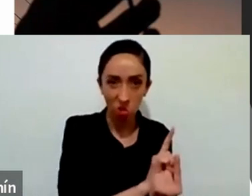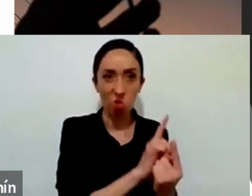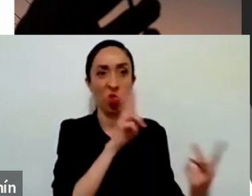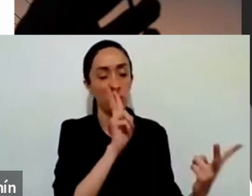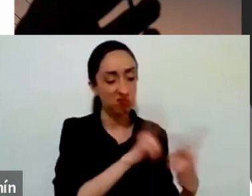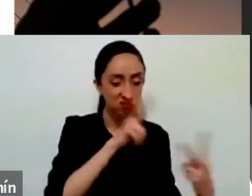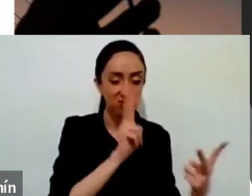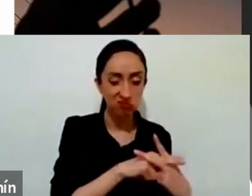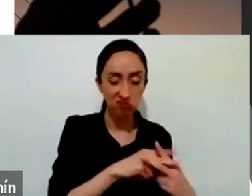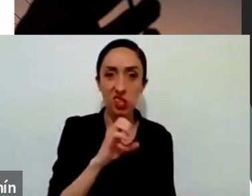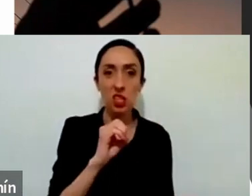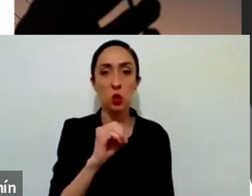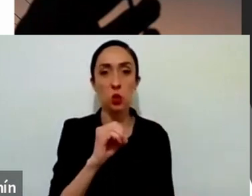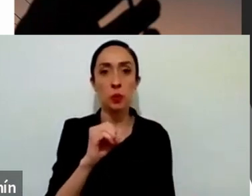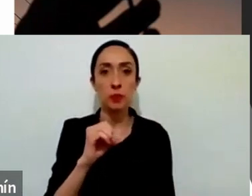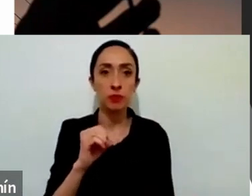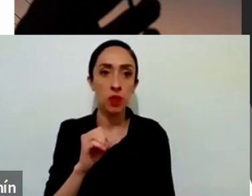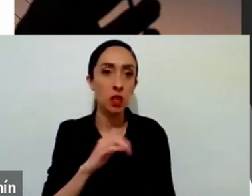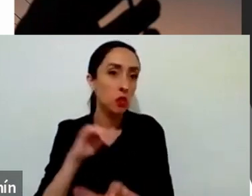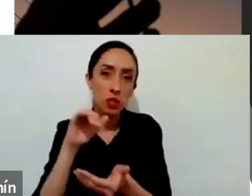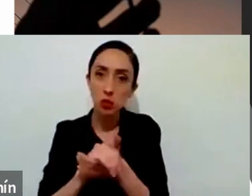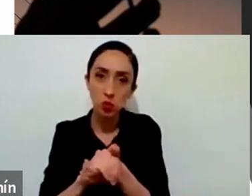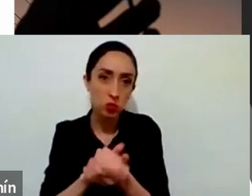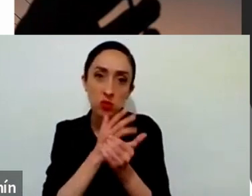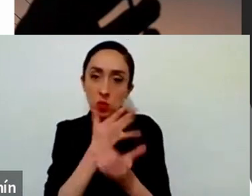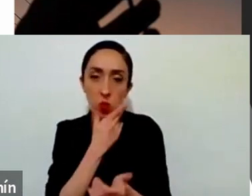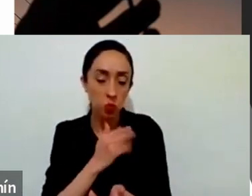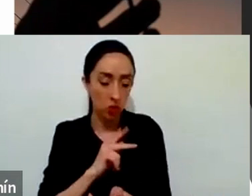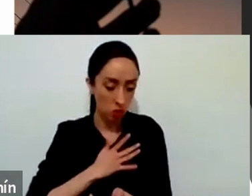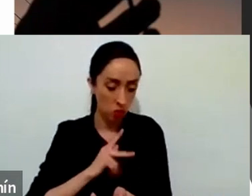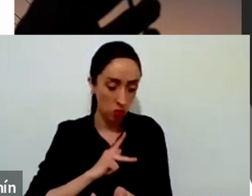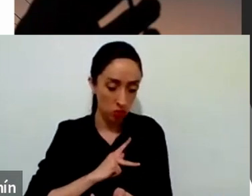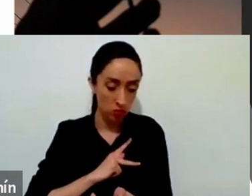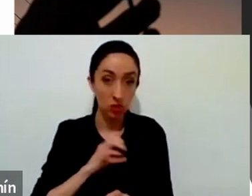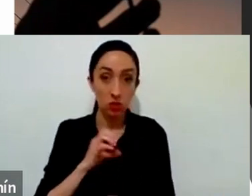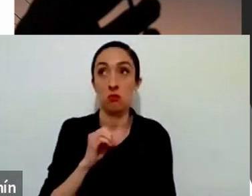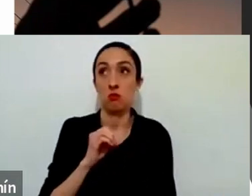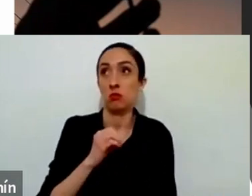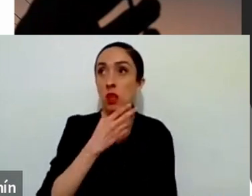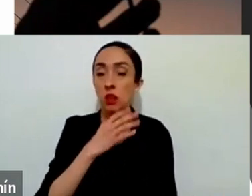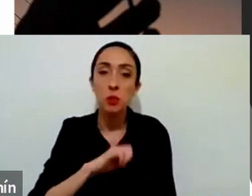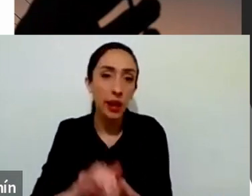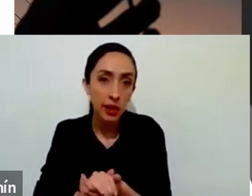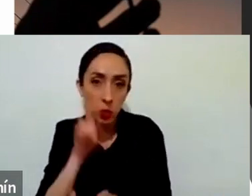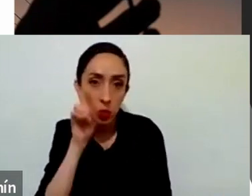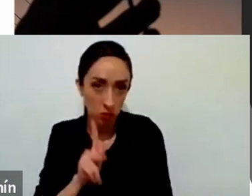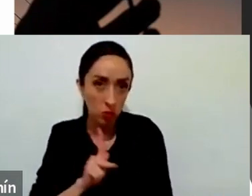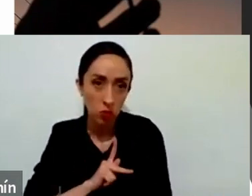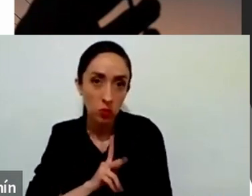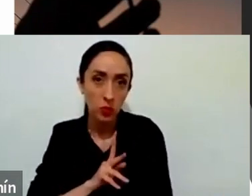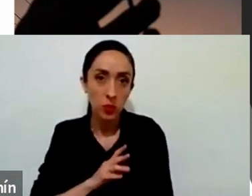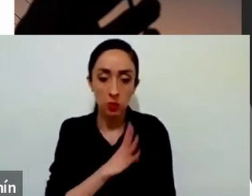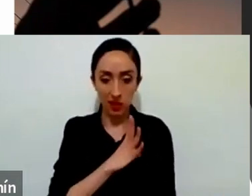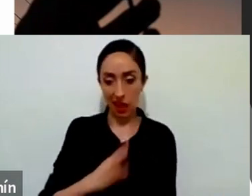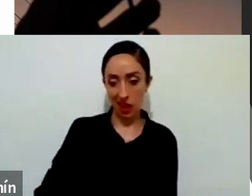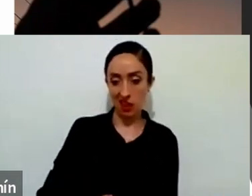esposa, con mi hijo. Y si en algún momento surge un dolor interno,